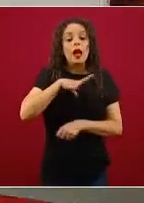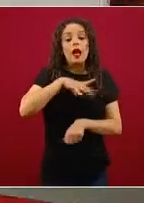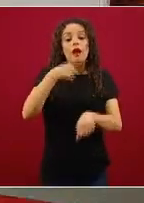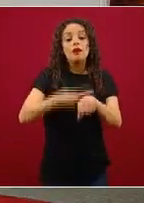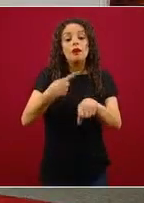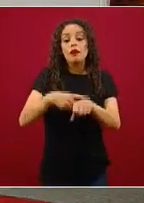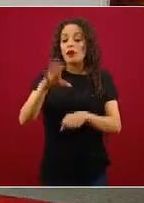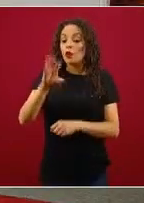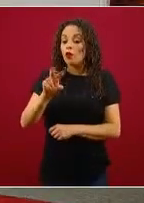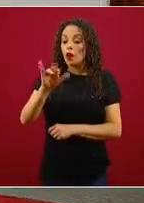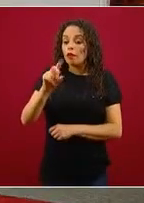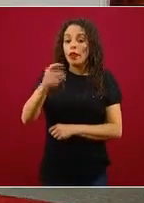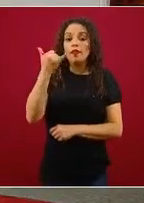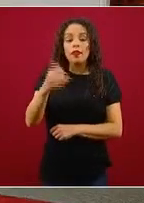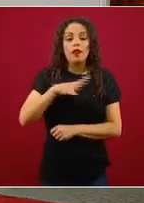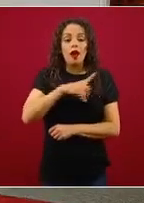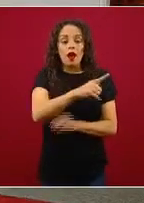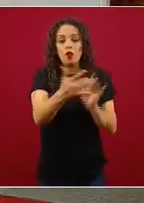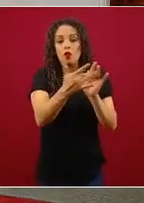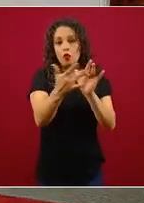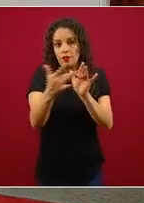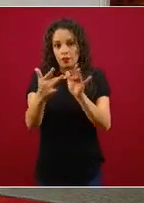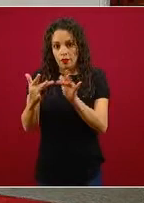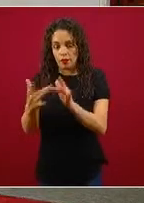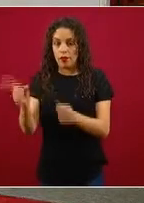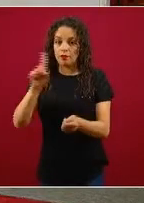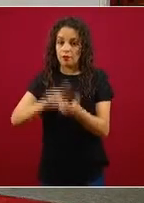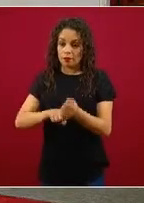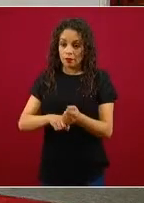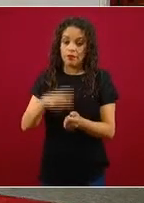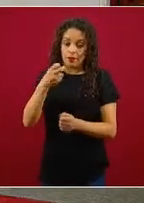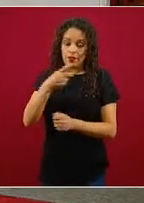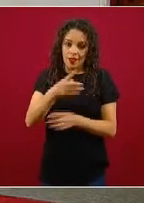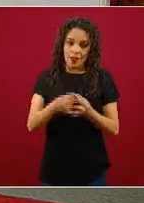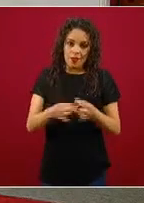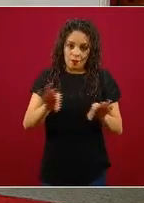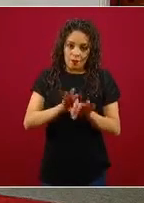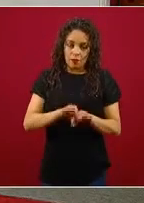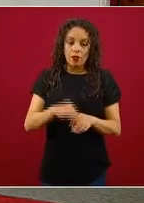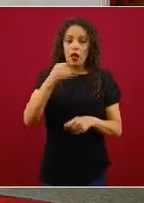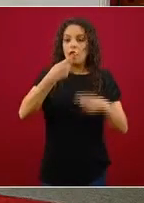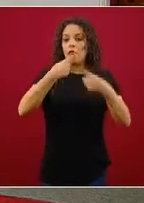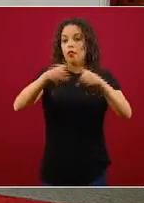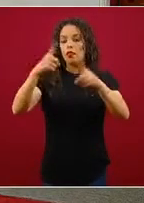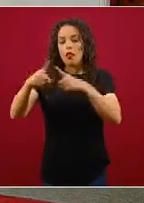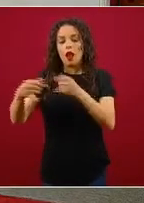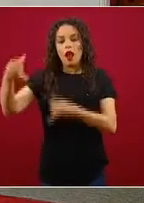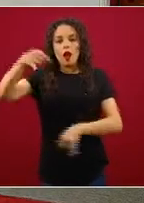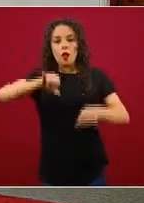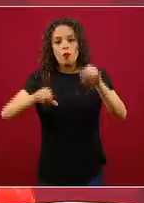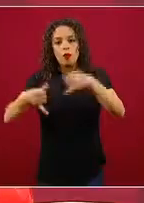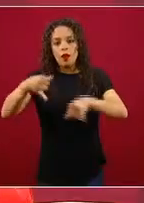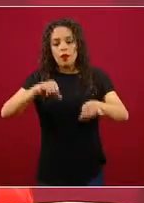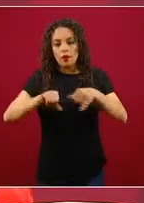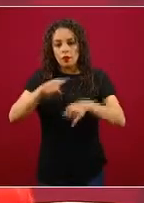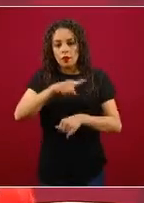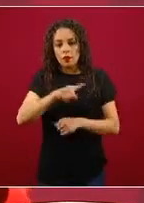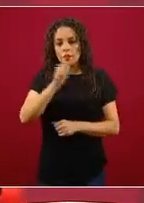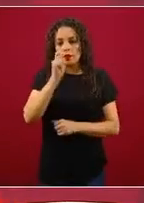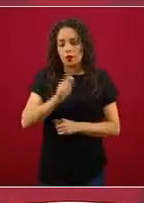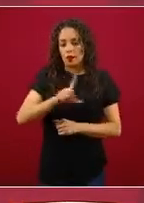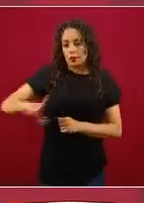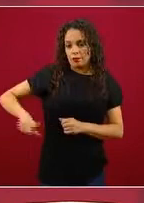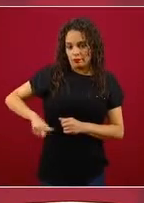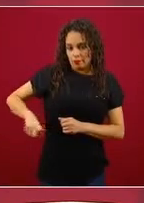Aquí es muy importante lo que se ha planteado, la diversificación de laboratorios públicos, el aumento de la capacidad de